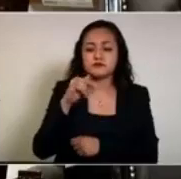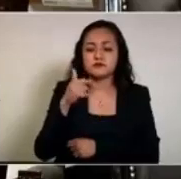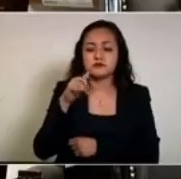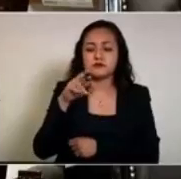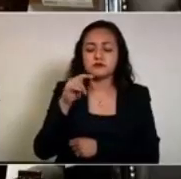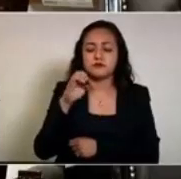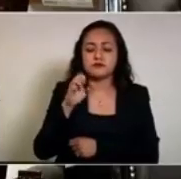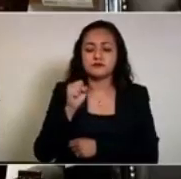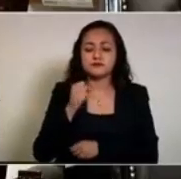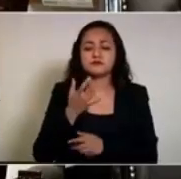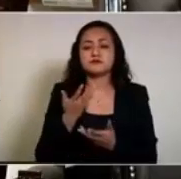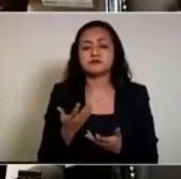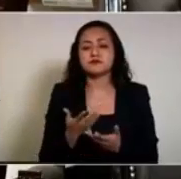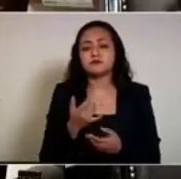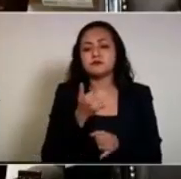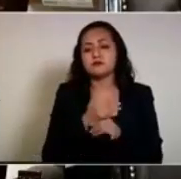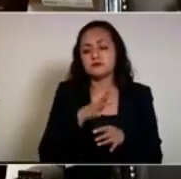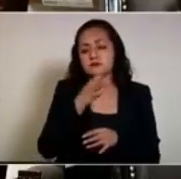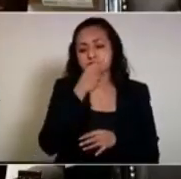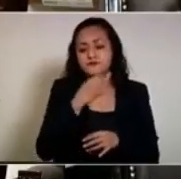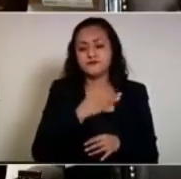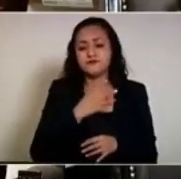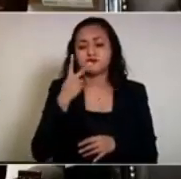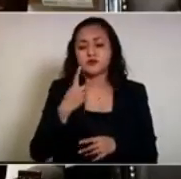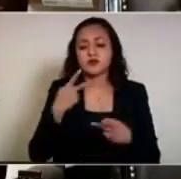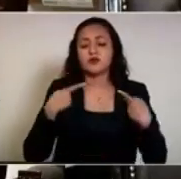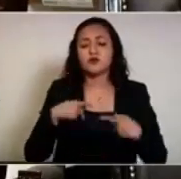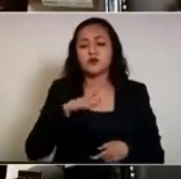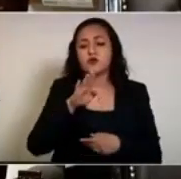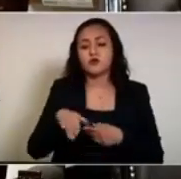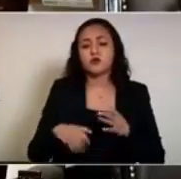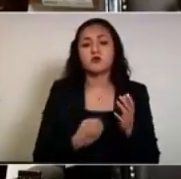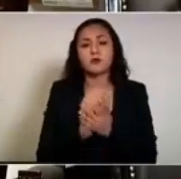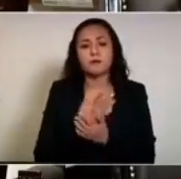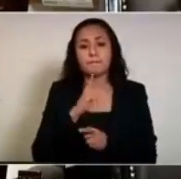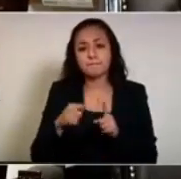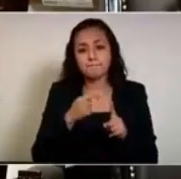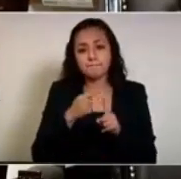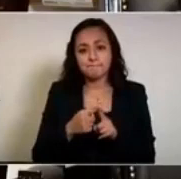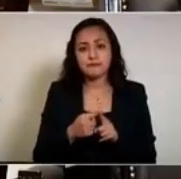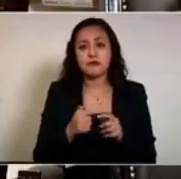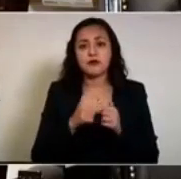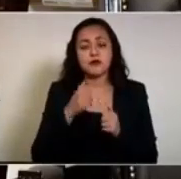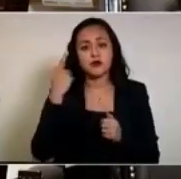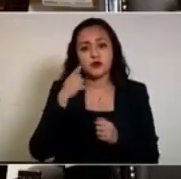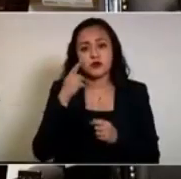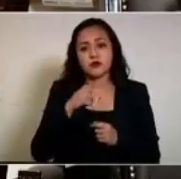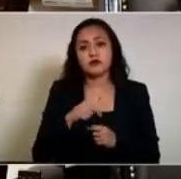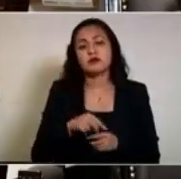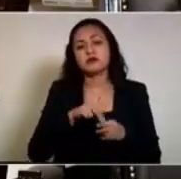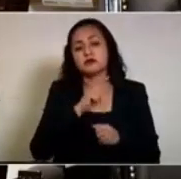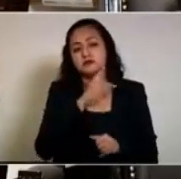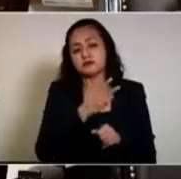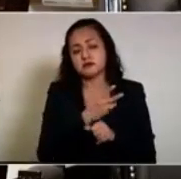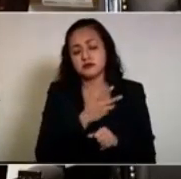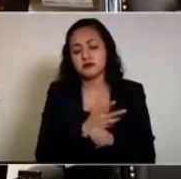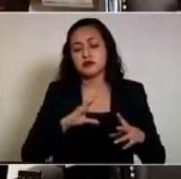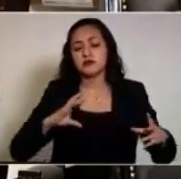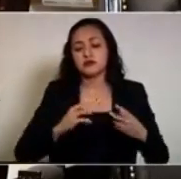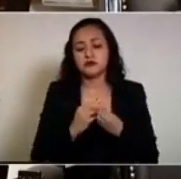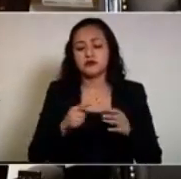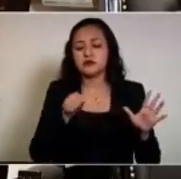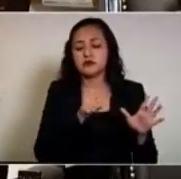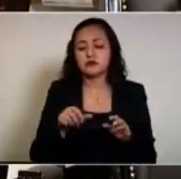Migrante nos reporta dos nuevos fallecimientos de poblanos en el extranjero para un total